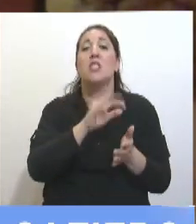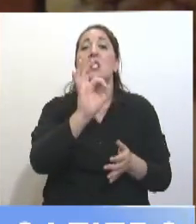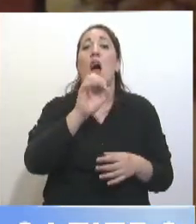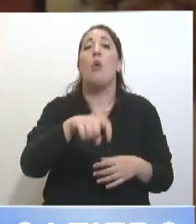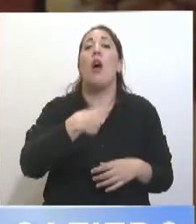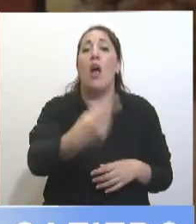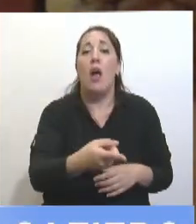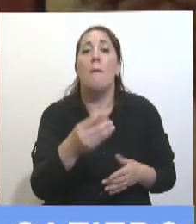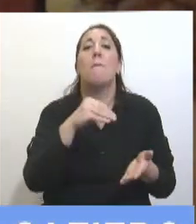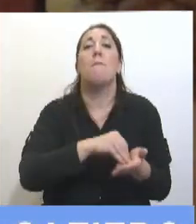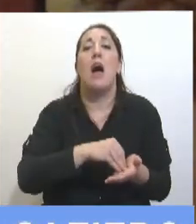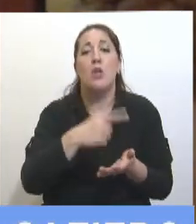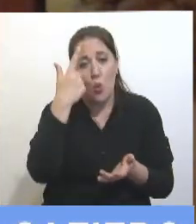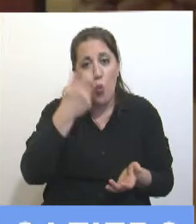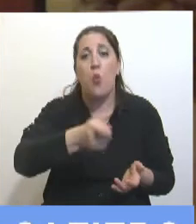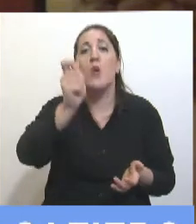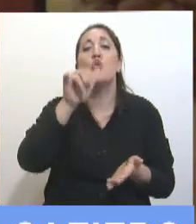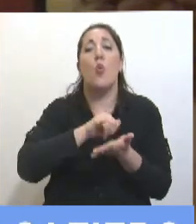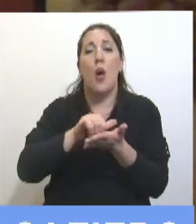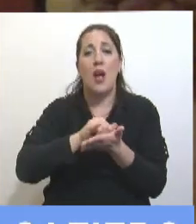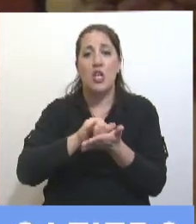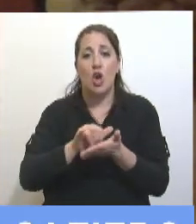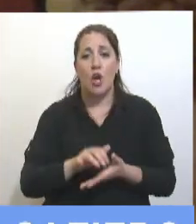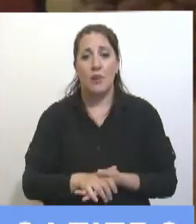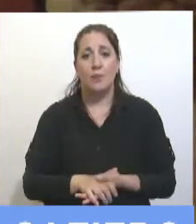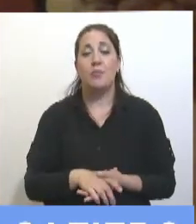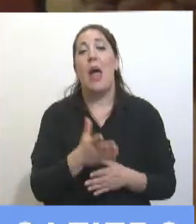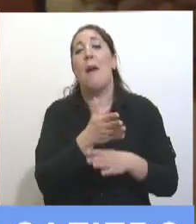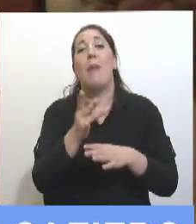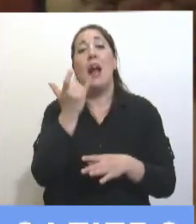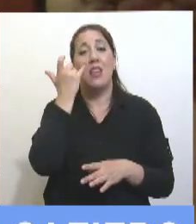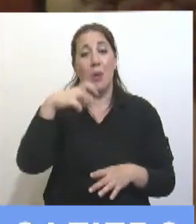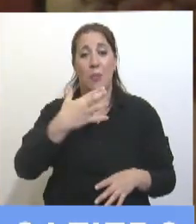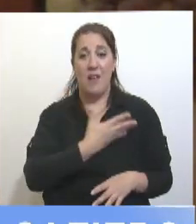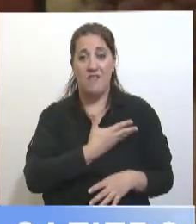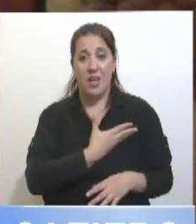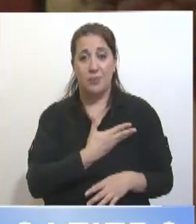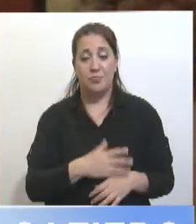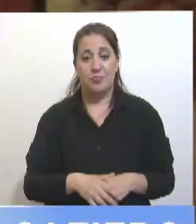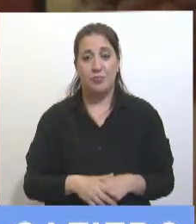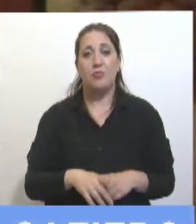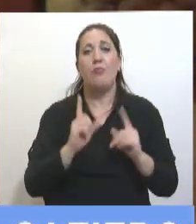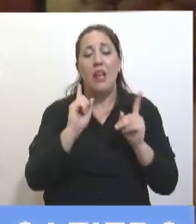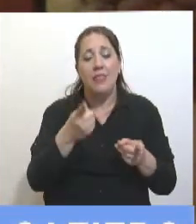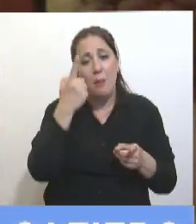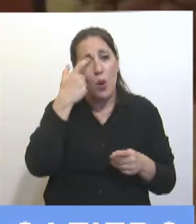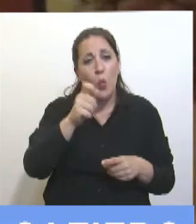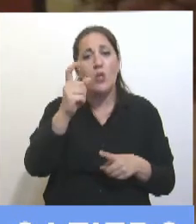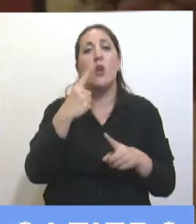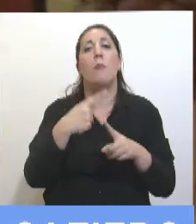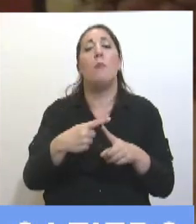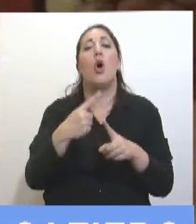tenemos en Nueva York, aparte del YPF. Tenemos el juicio por el cálculo